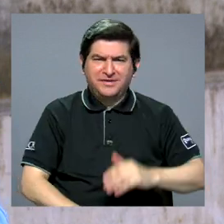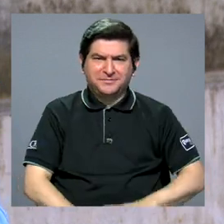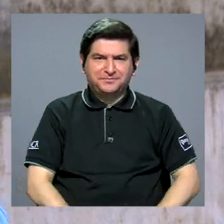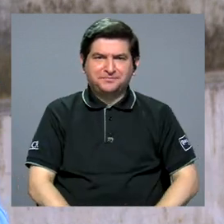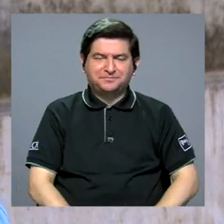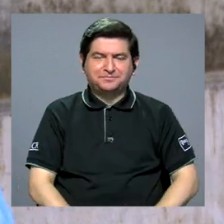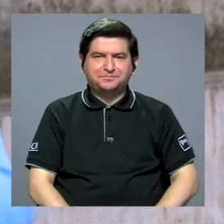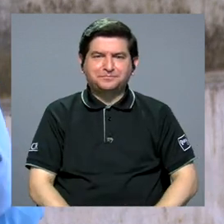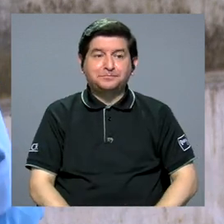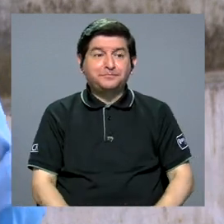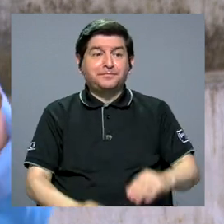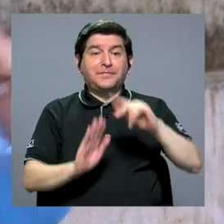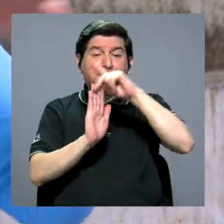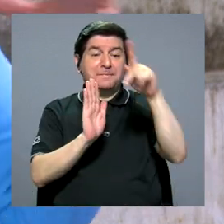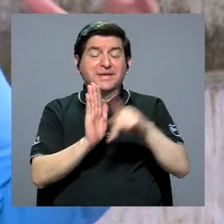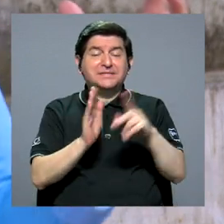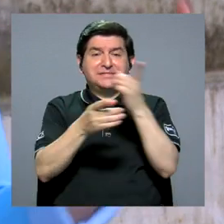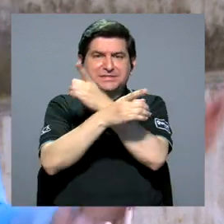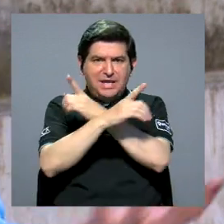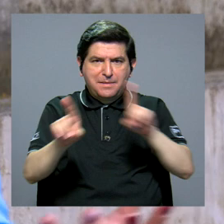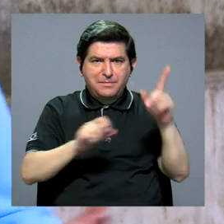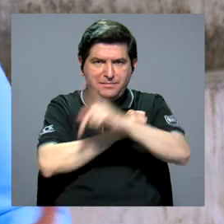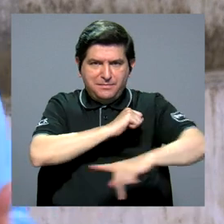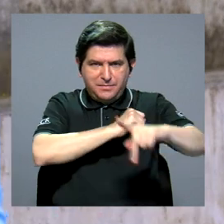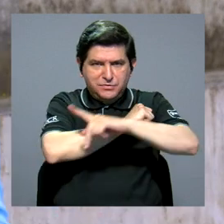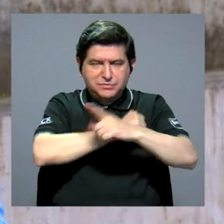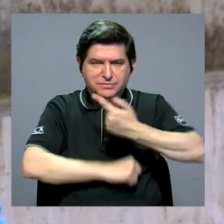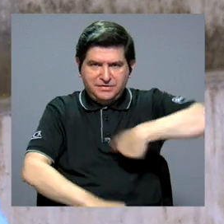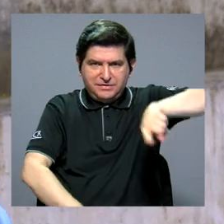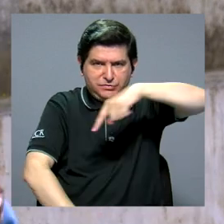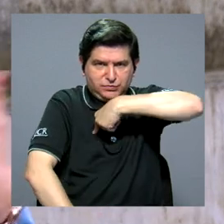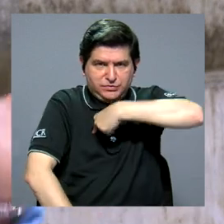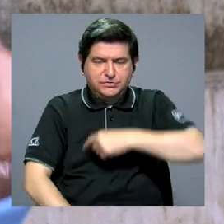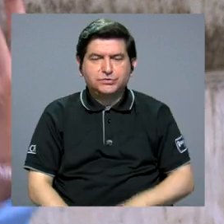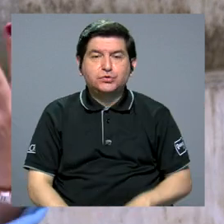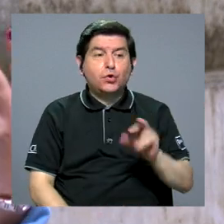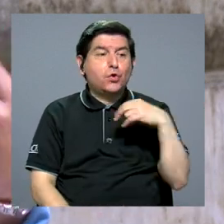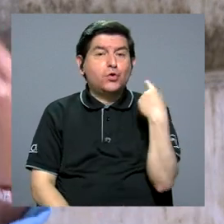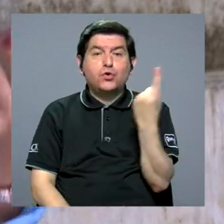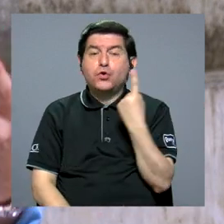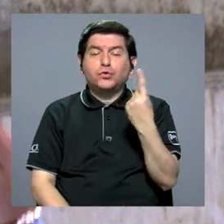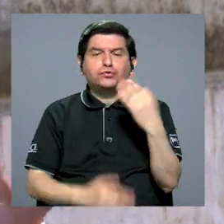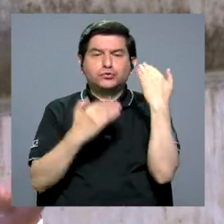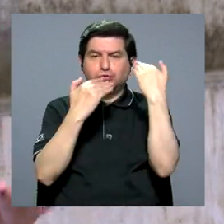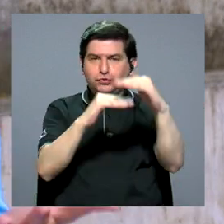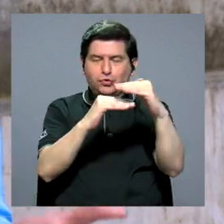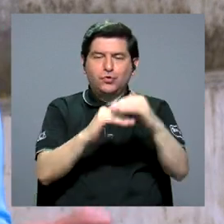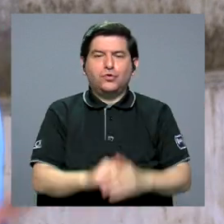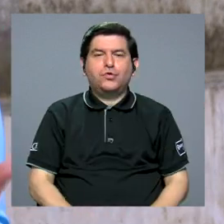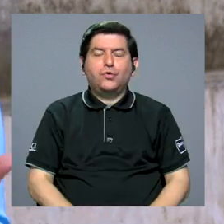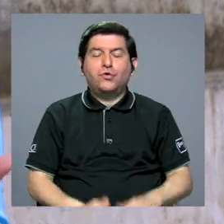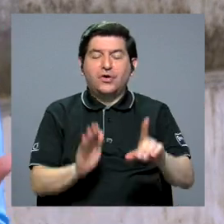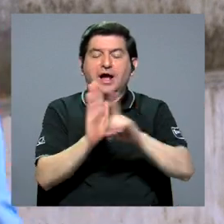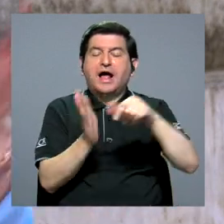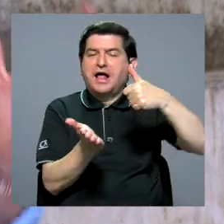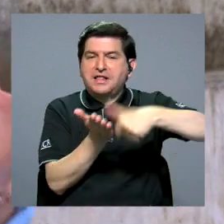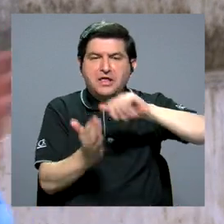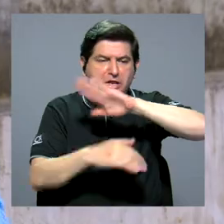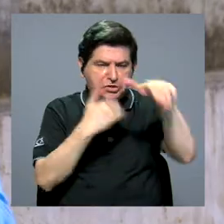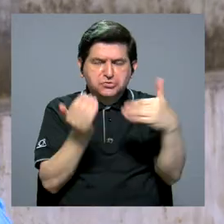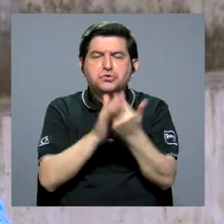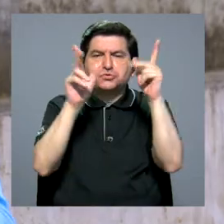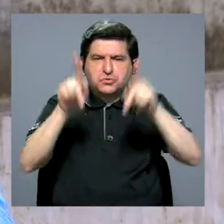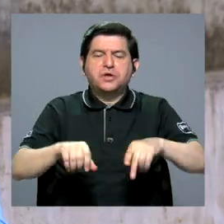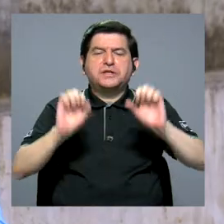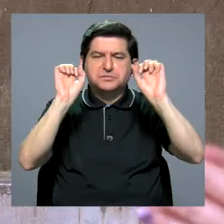Porque entre los principios democráticos de un país como el nuestro, no solo debe limitarse al derecho al voto, donde todos